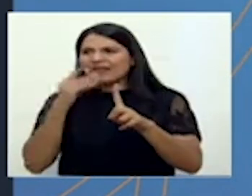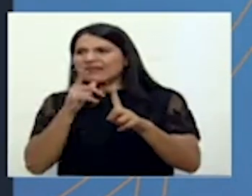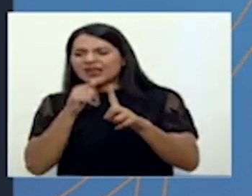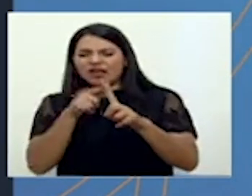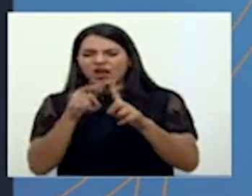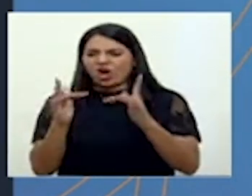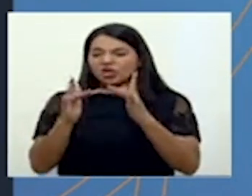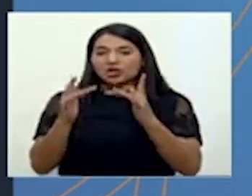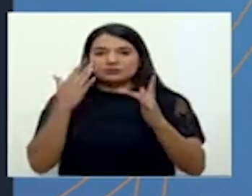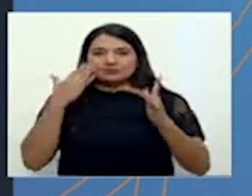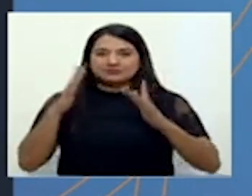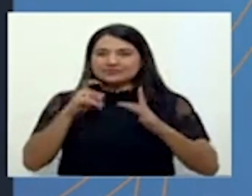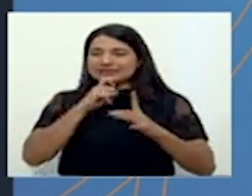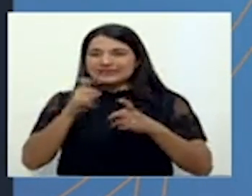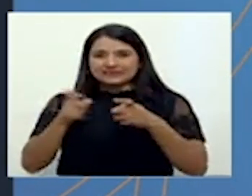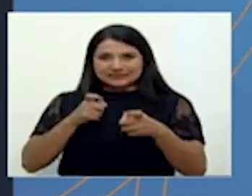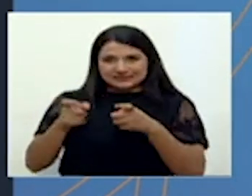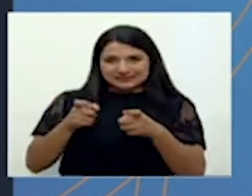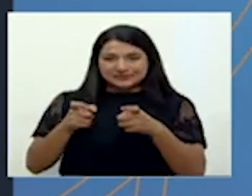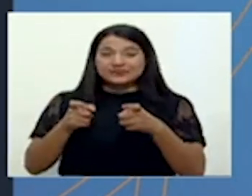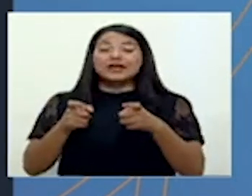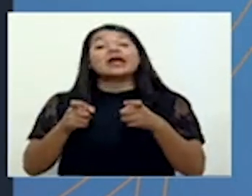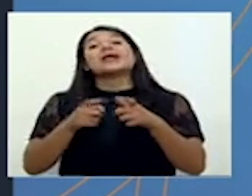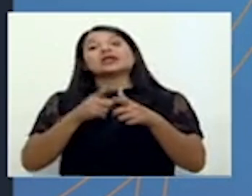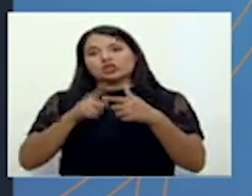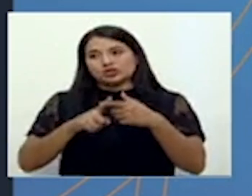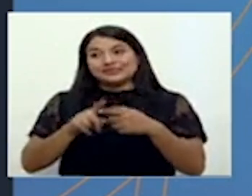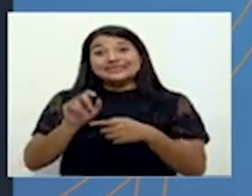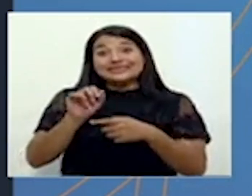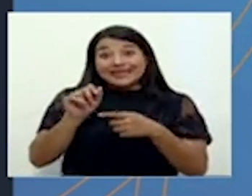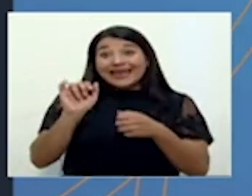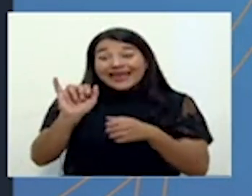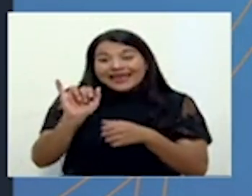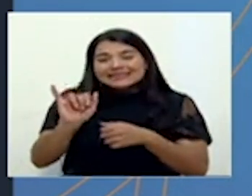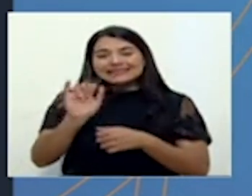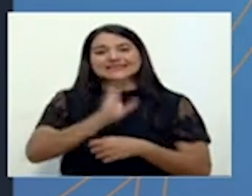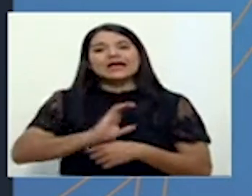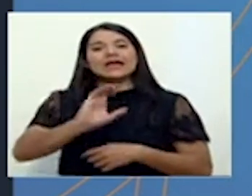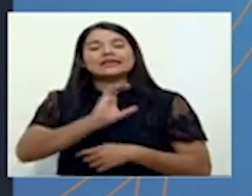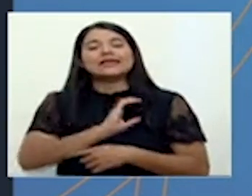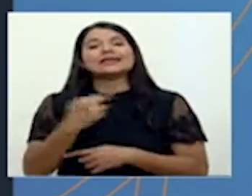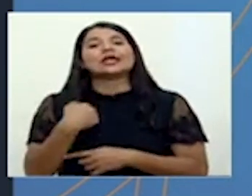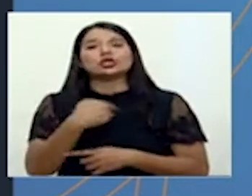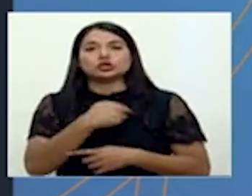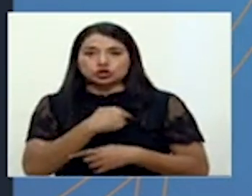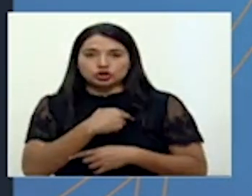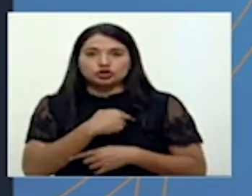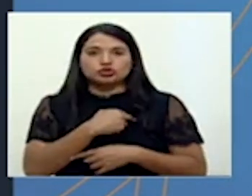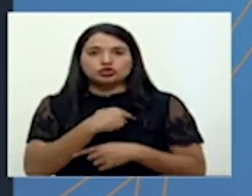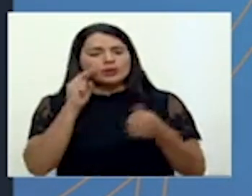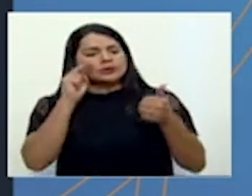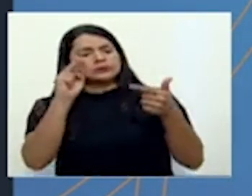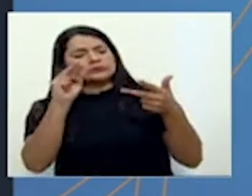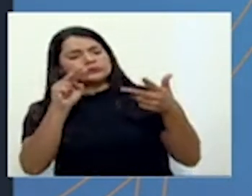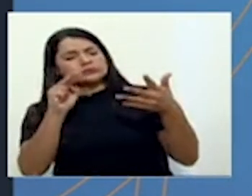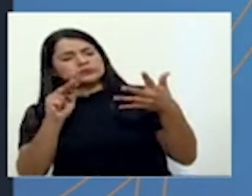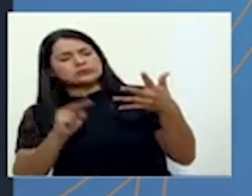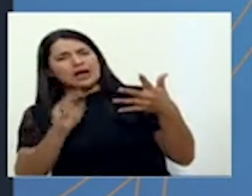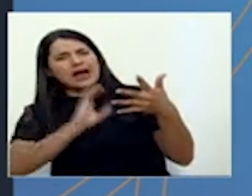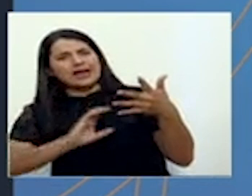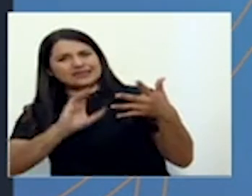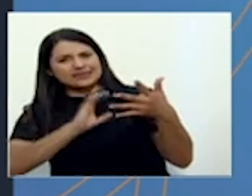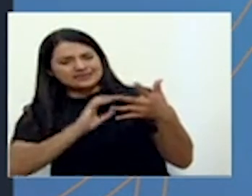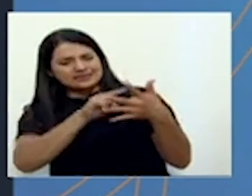de los niveles de alerta que estamos manejando. En ese seguimiento que se hace, hay 26 cantones que tienen